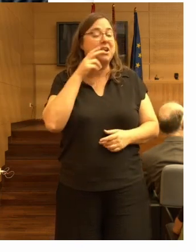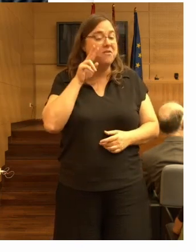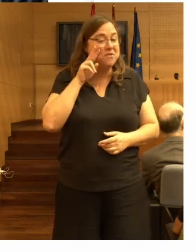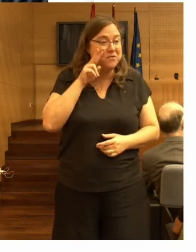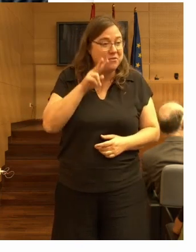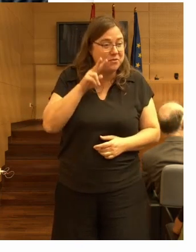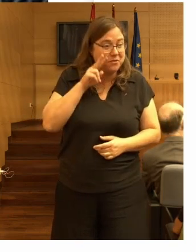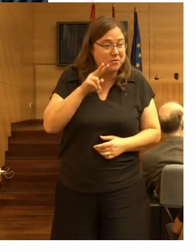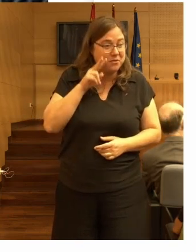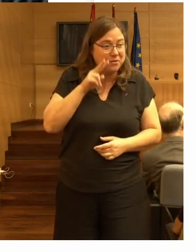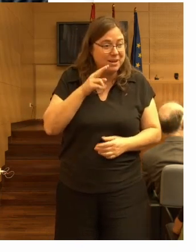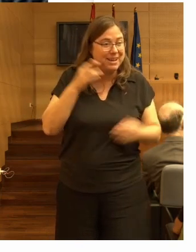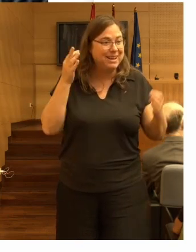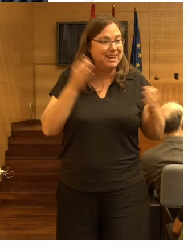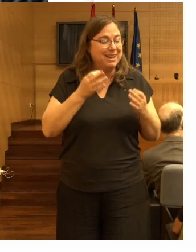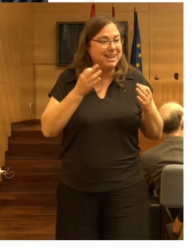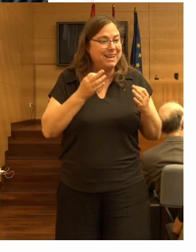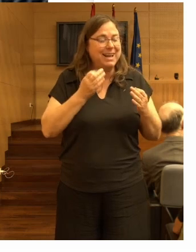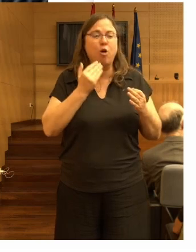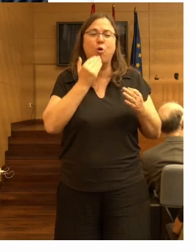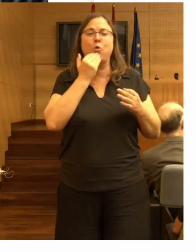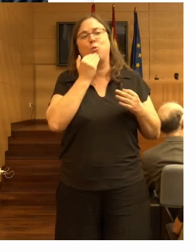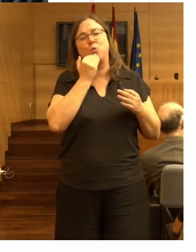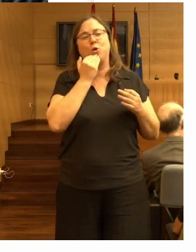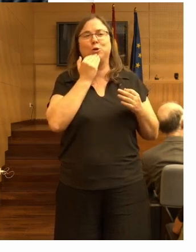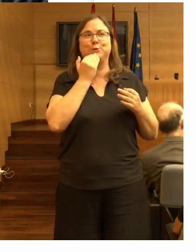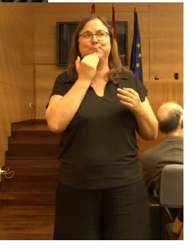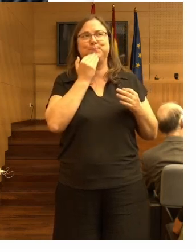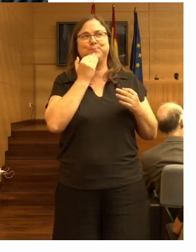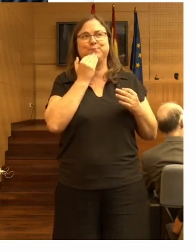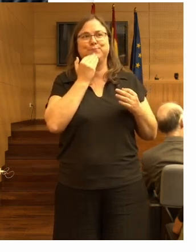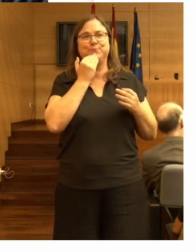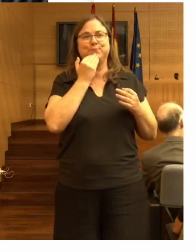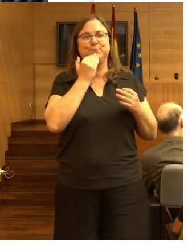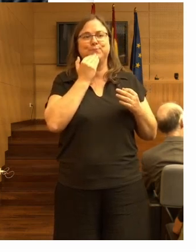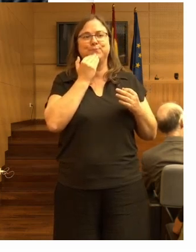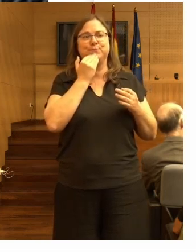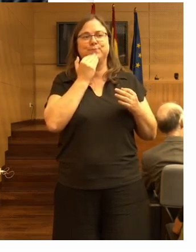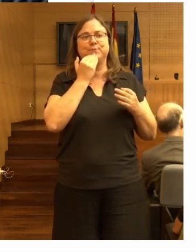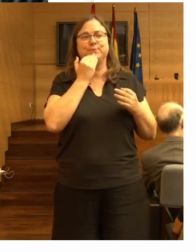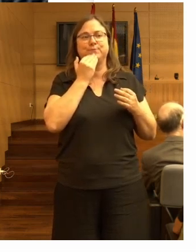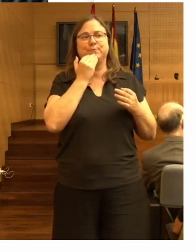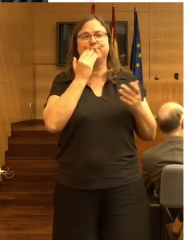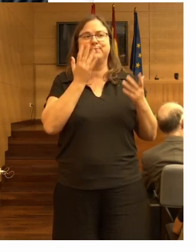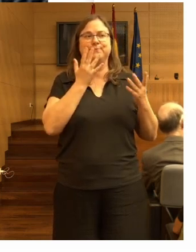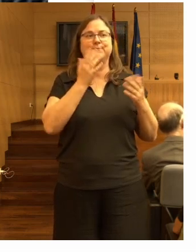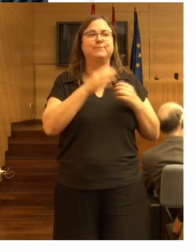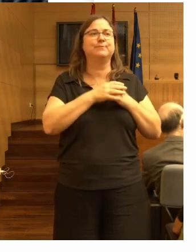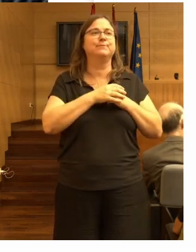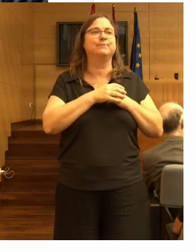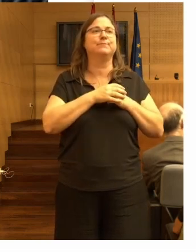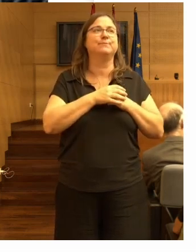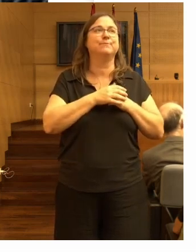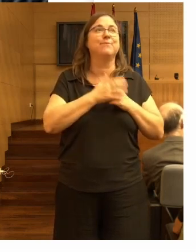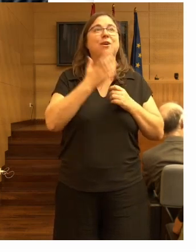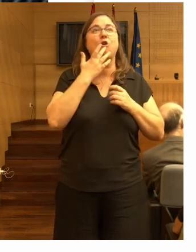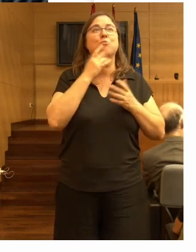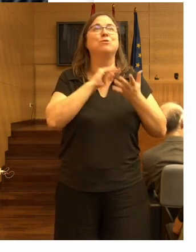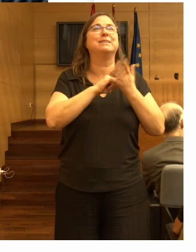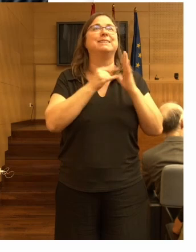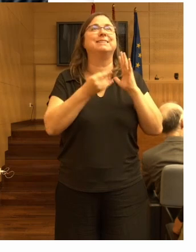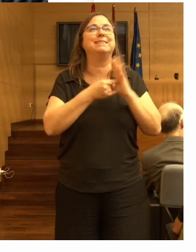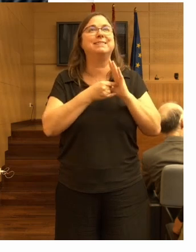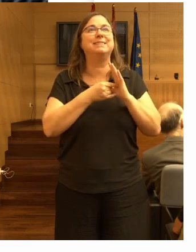ven que tiene como unos unos un mecanismo que